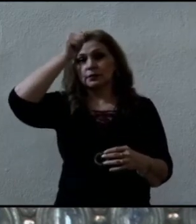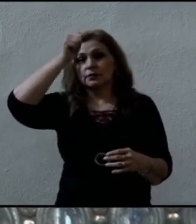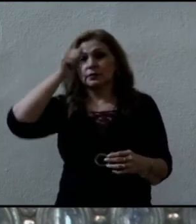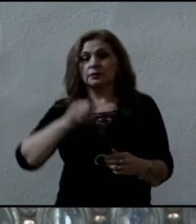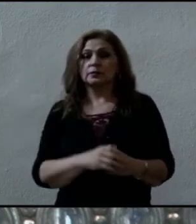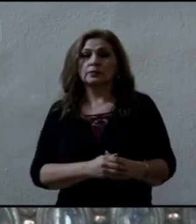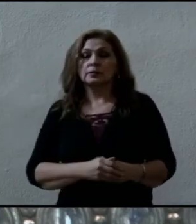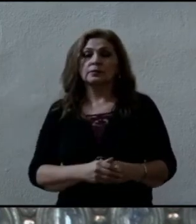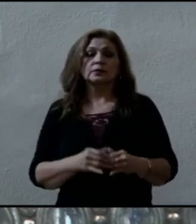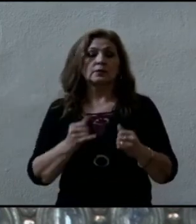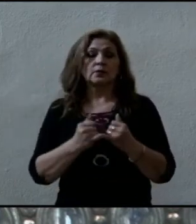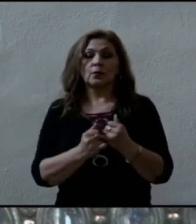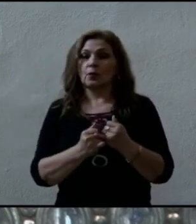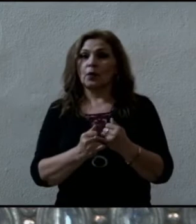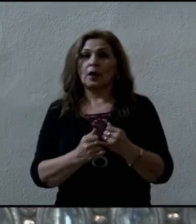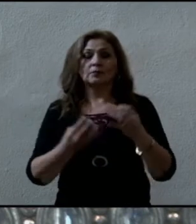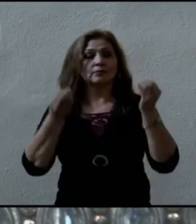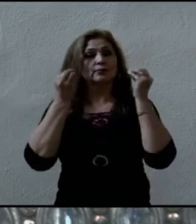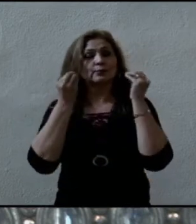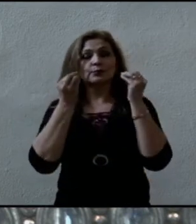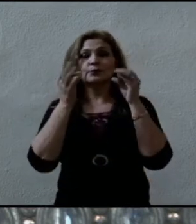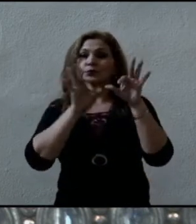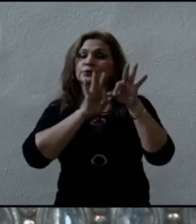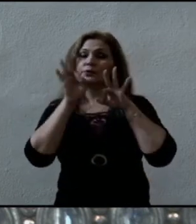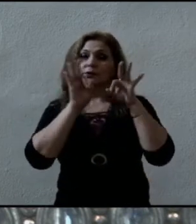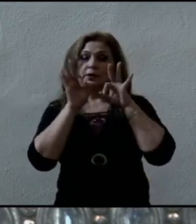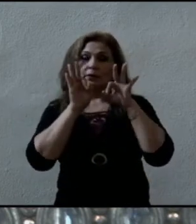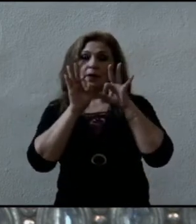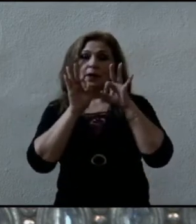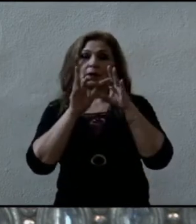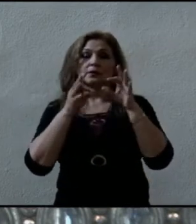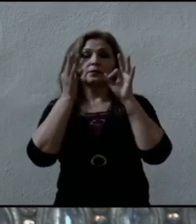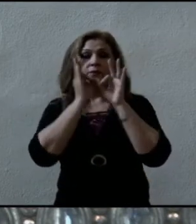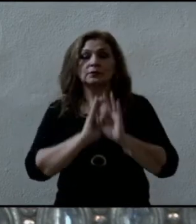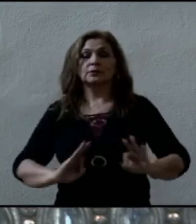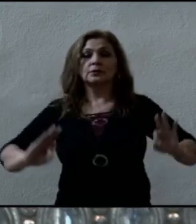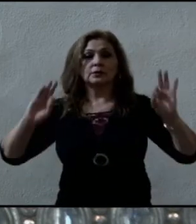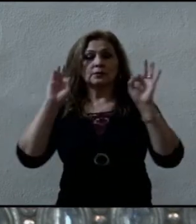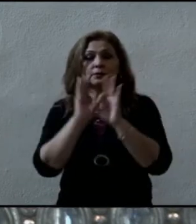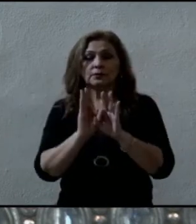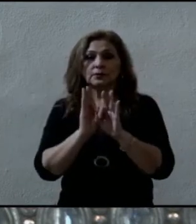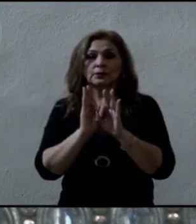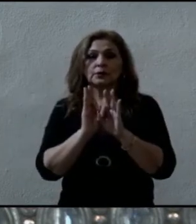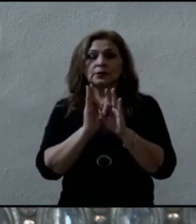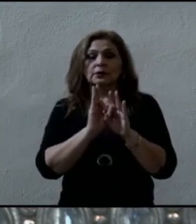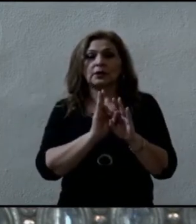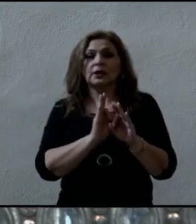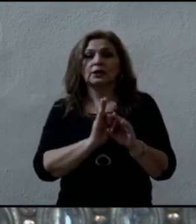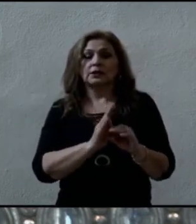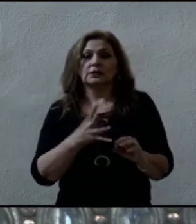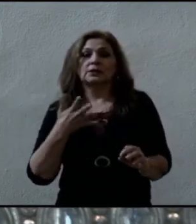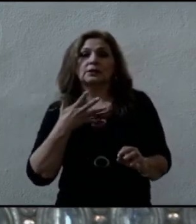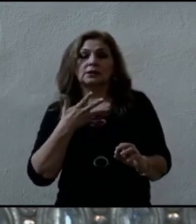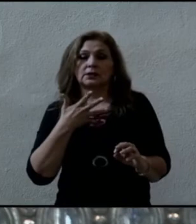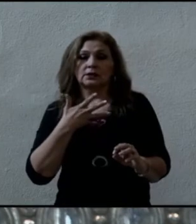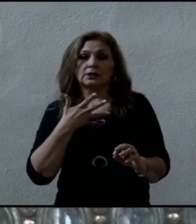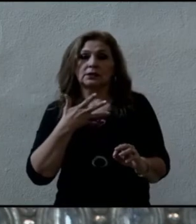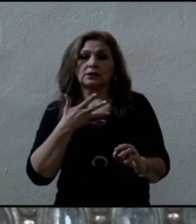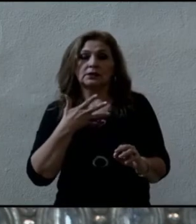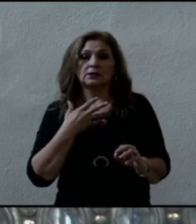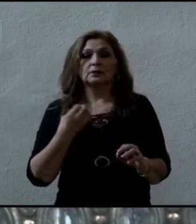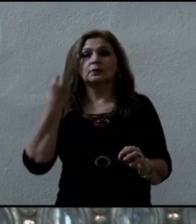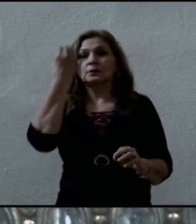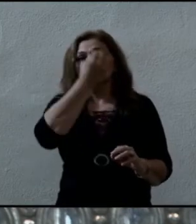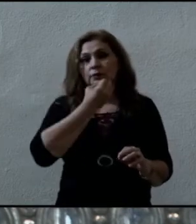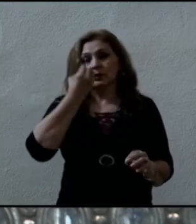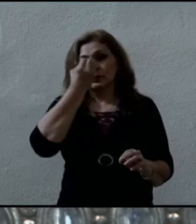desafíos muy importantes, muy complicados, como es hoy toda la vida. Recen también